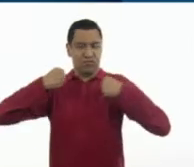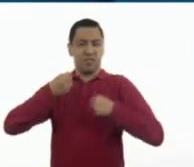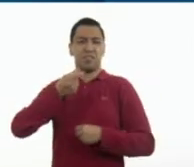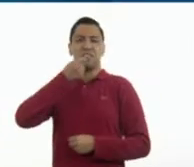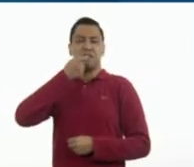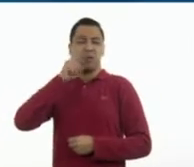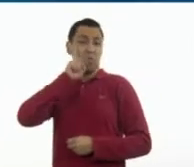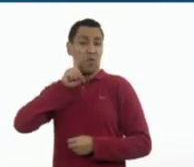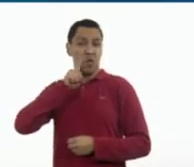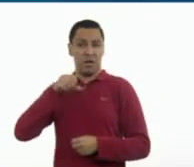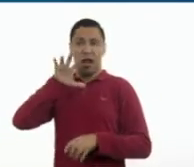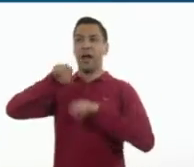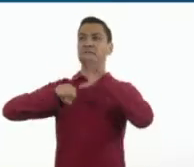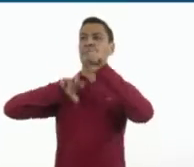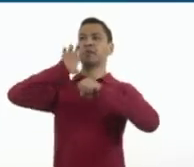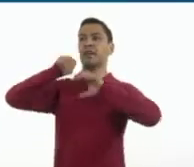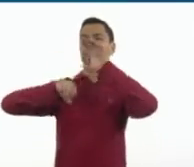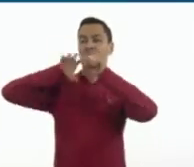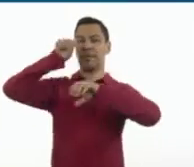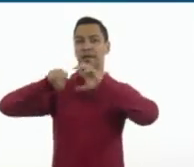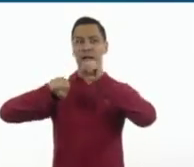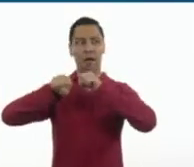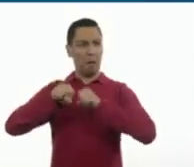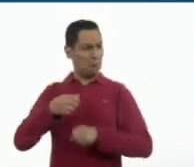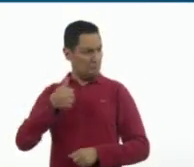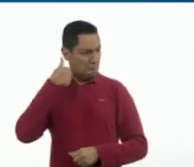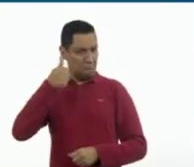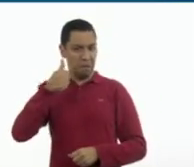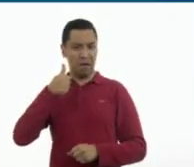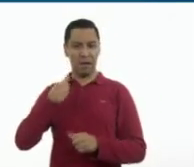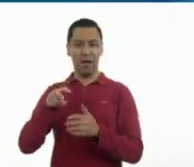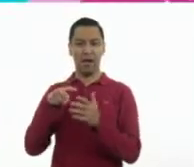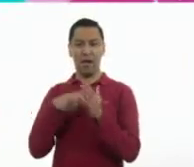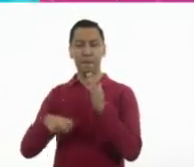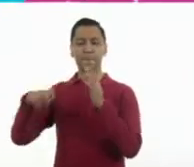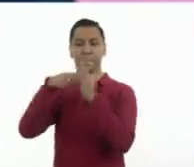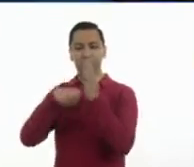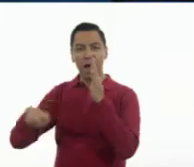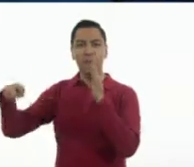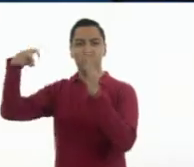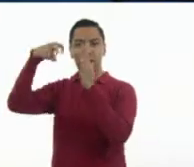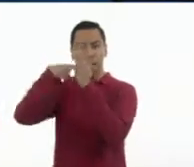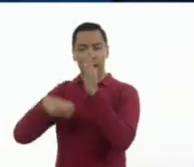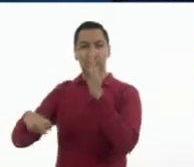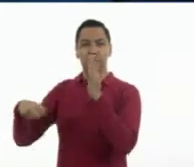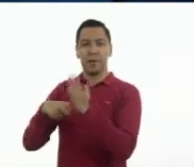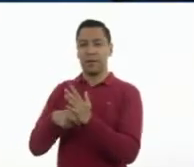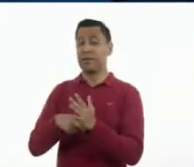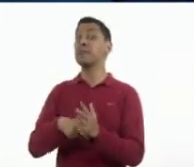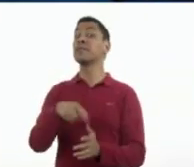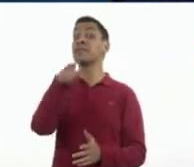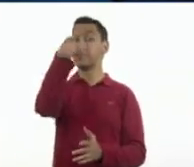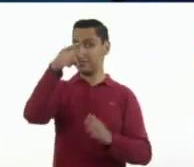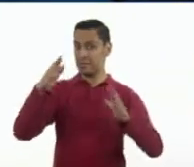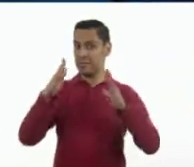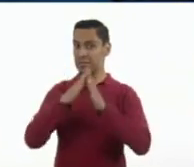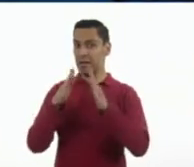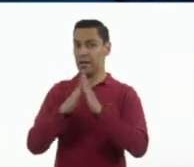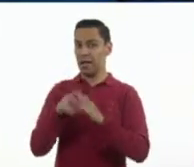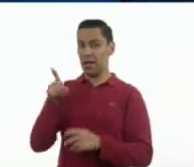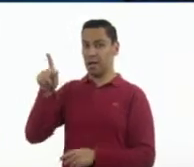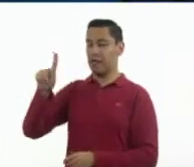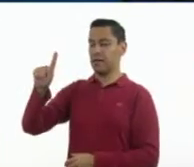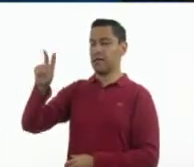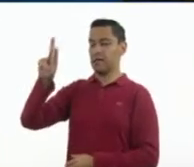escalando. está padrísimo. Ah, más importante. Listo, Juan. Listos alumnos en casa. ¿Qué figura